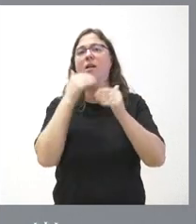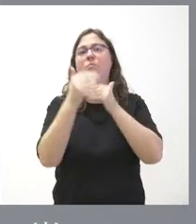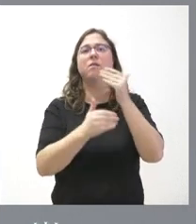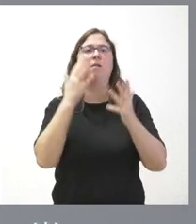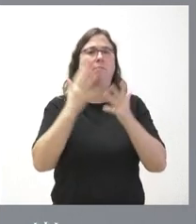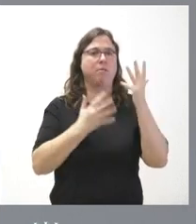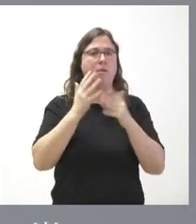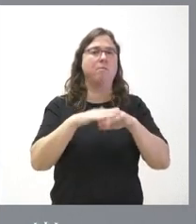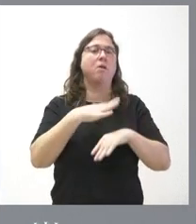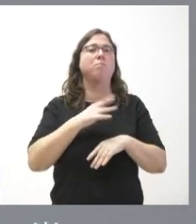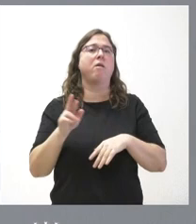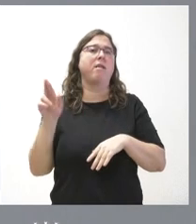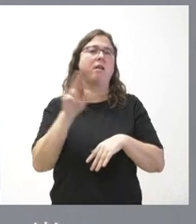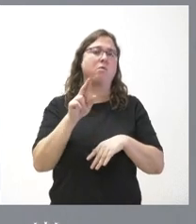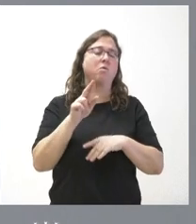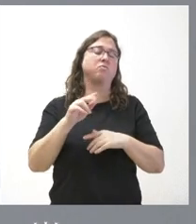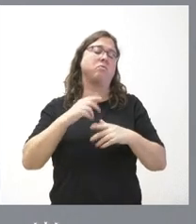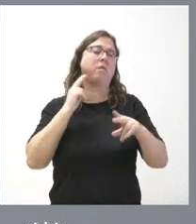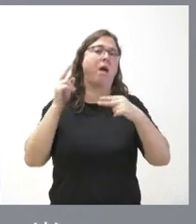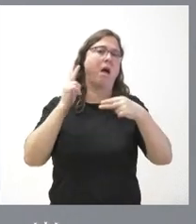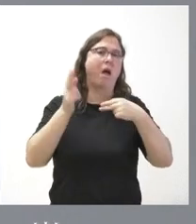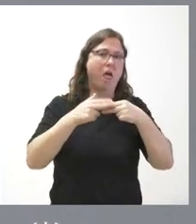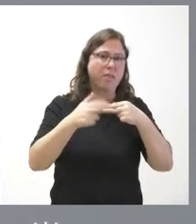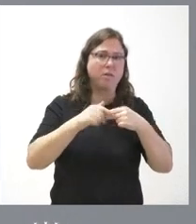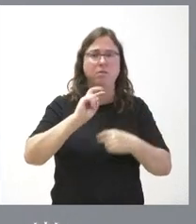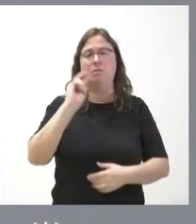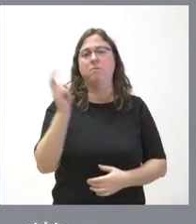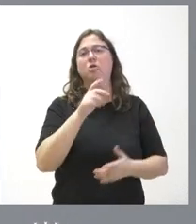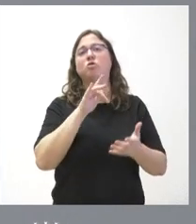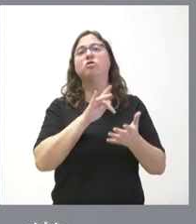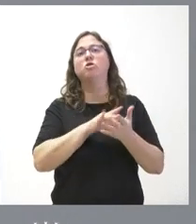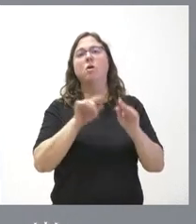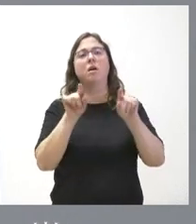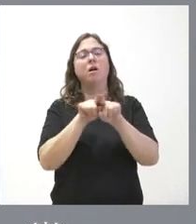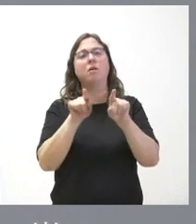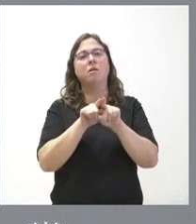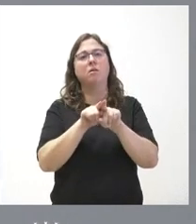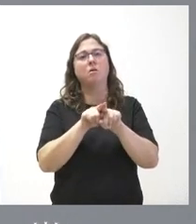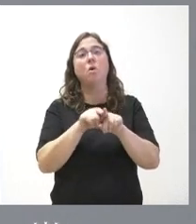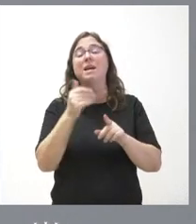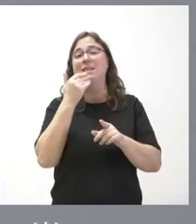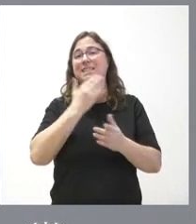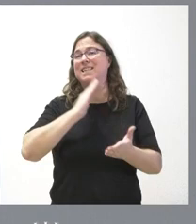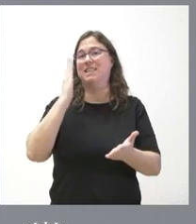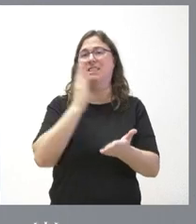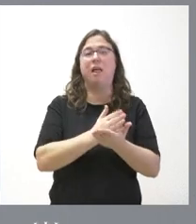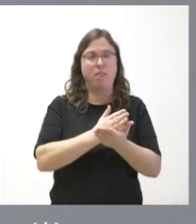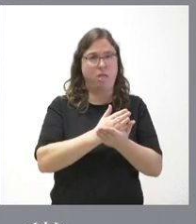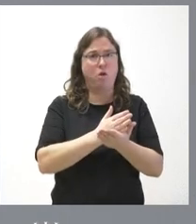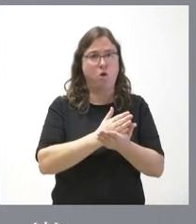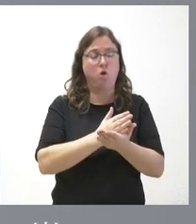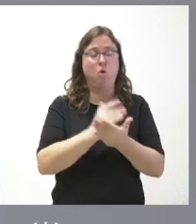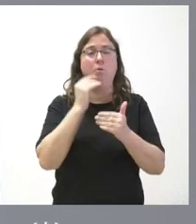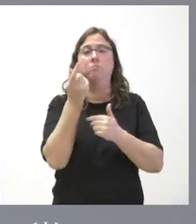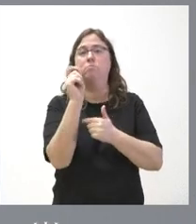posibles recursos alegaciones etcétera y se produce el elemento definitivo cuando la sanción es definitiva y supera un